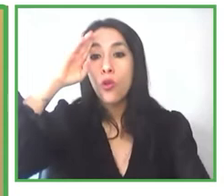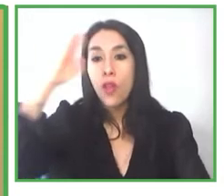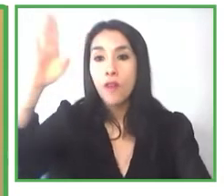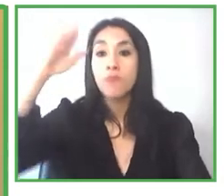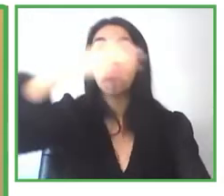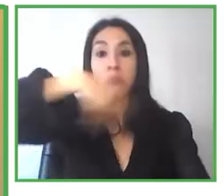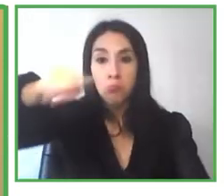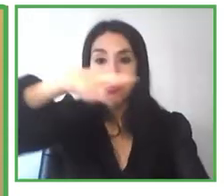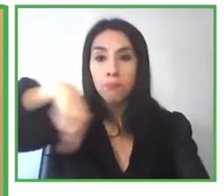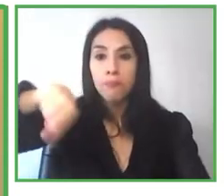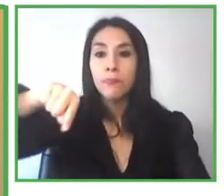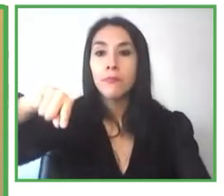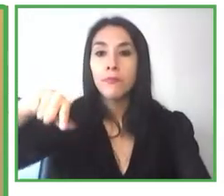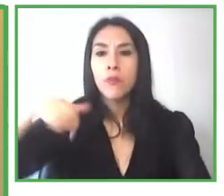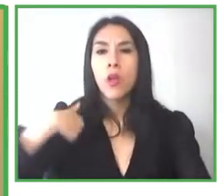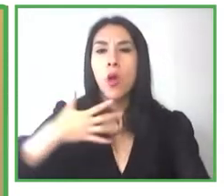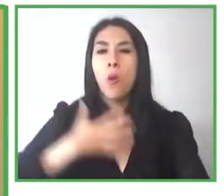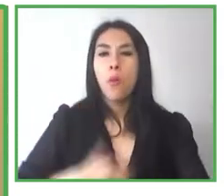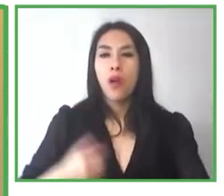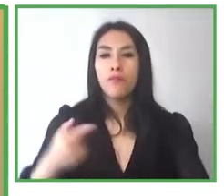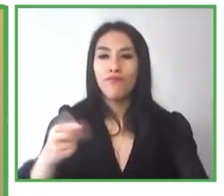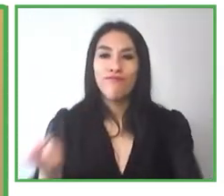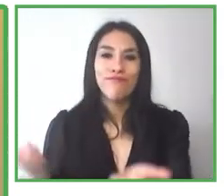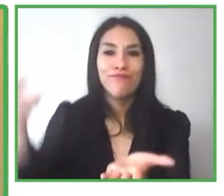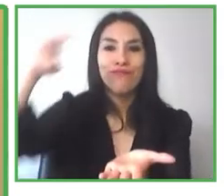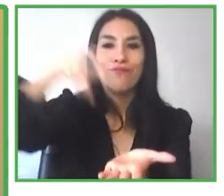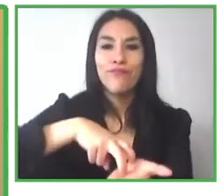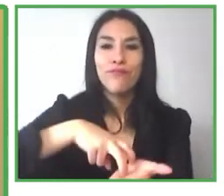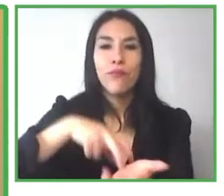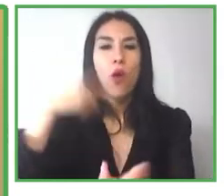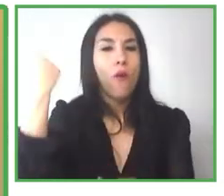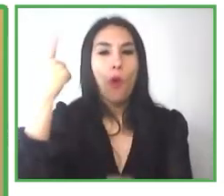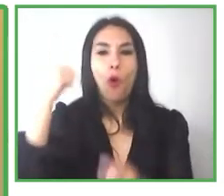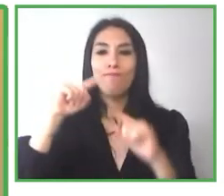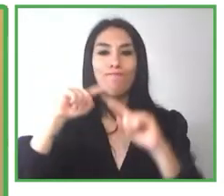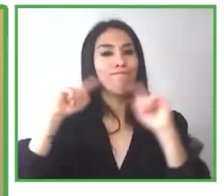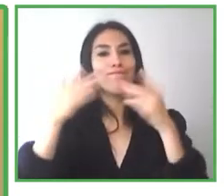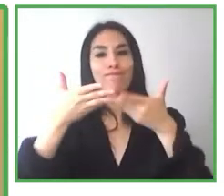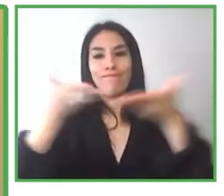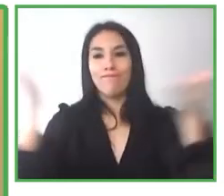Hola a todos, es un placer estar aquí con ustedes y hablándoles a ustedes.